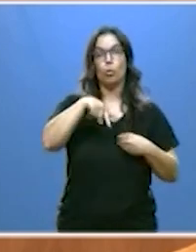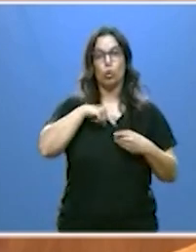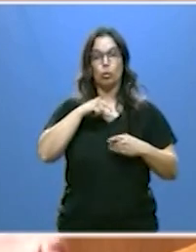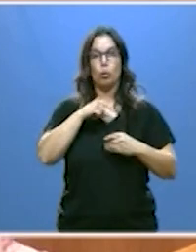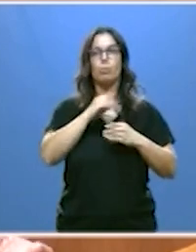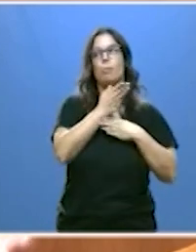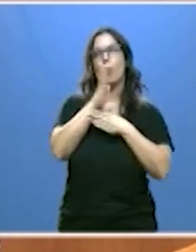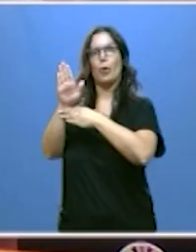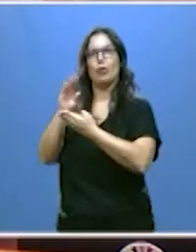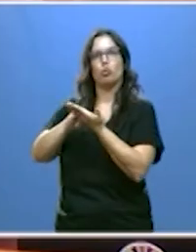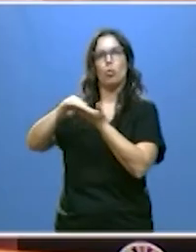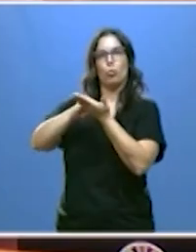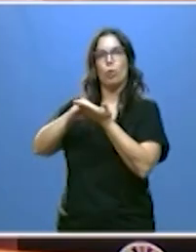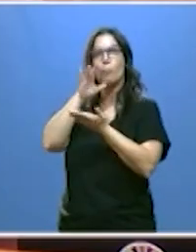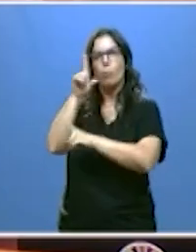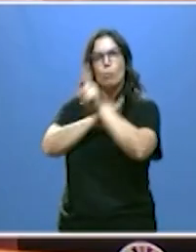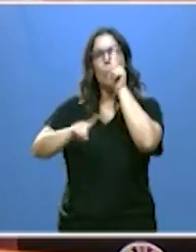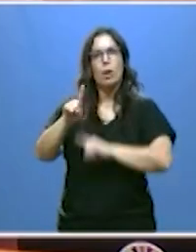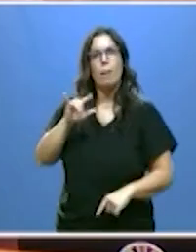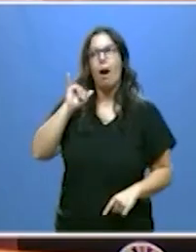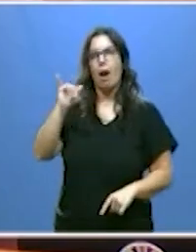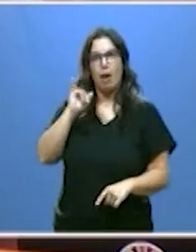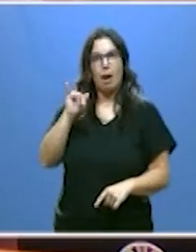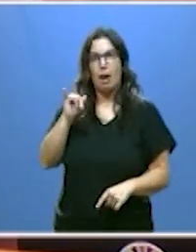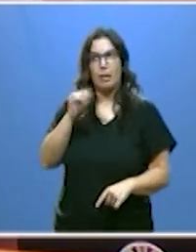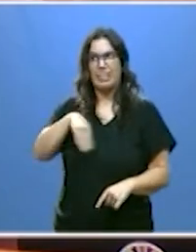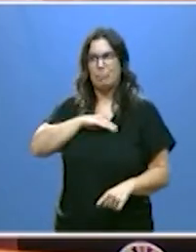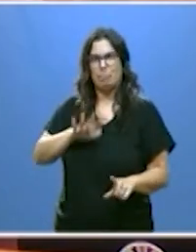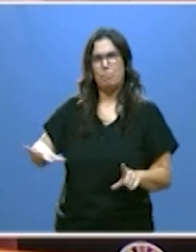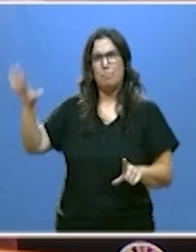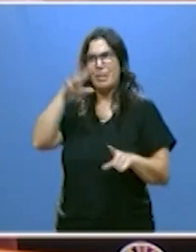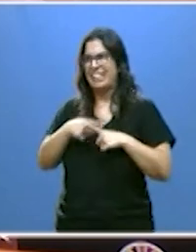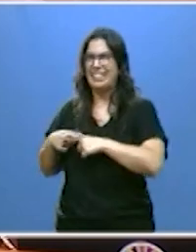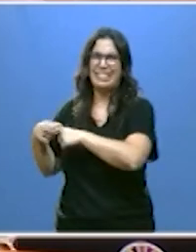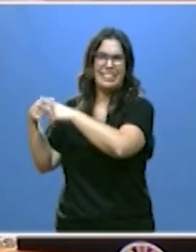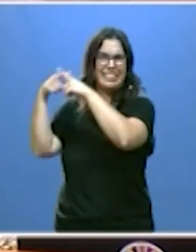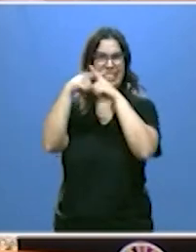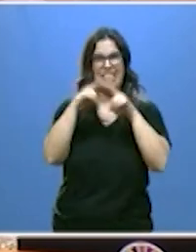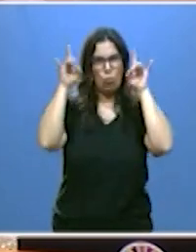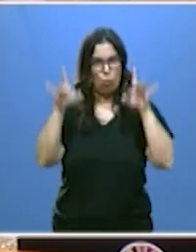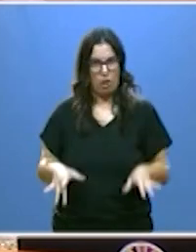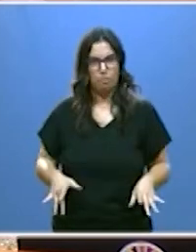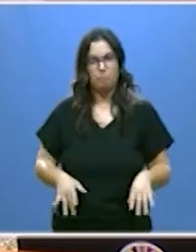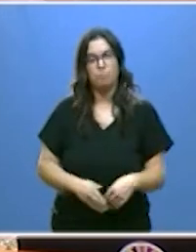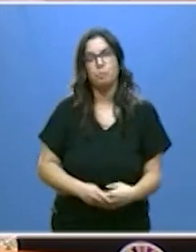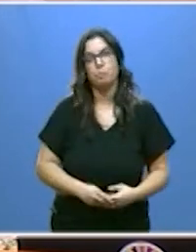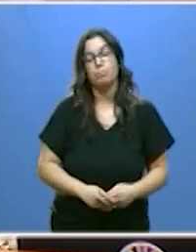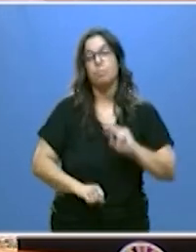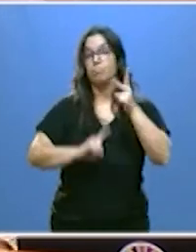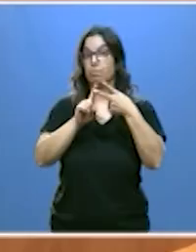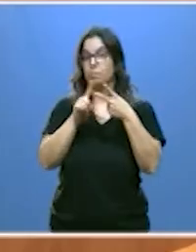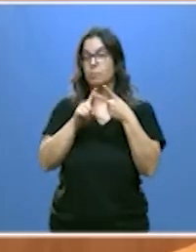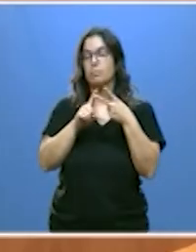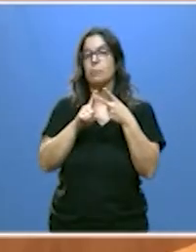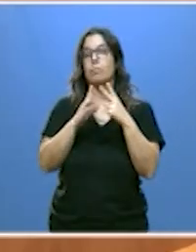soluciones a los problemas que compartimos con el conjunto del Sistema Nacional de Salud. Un segundo